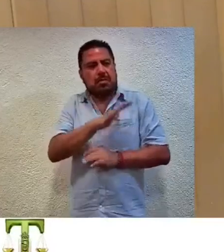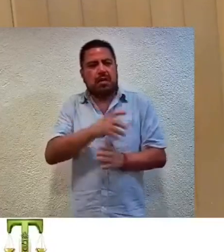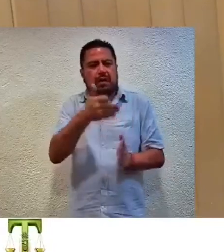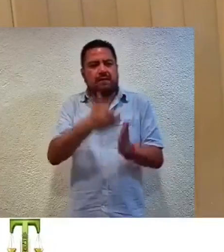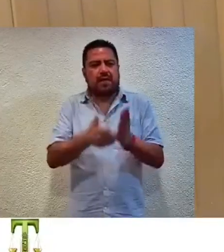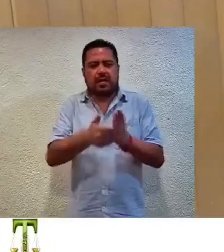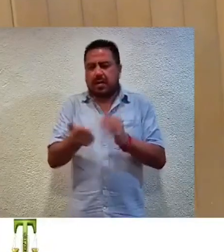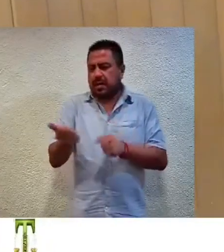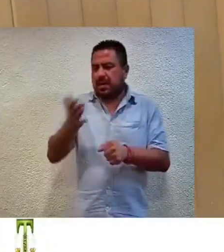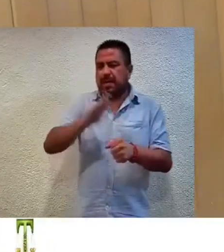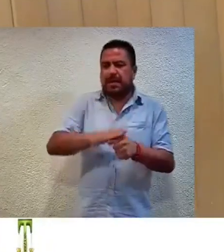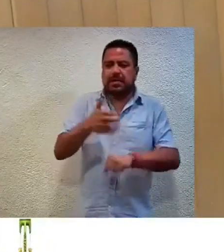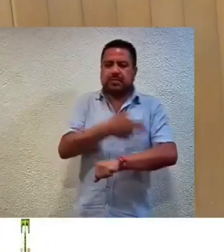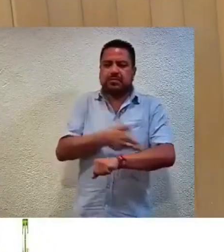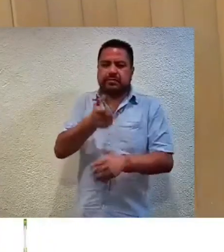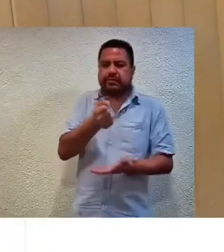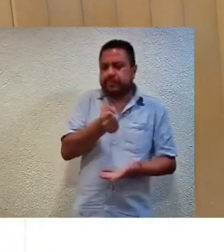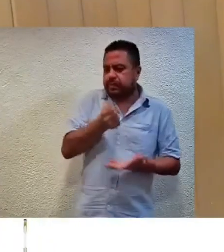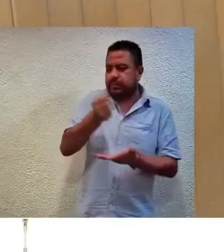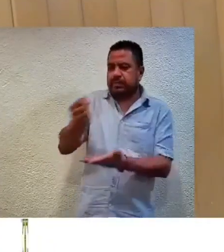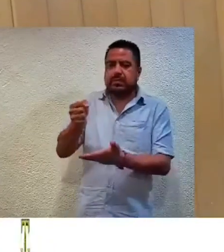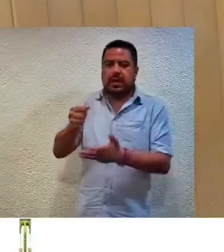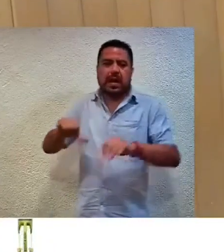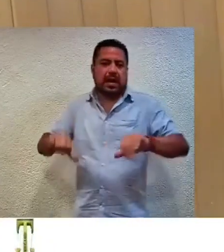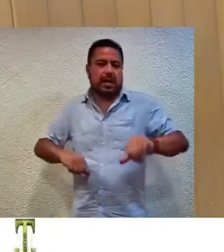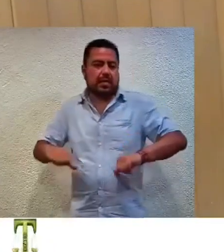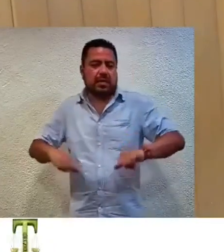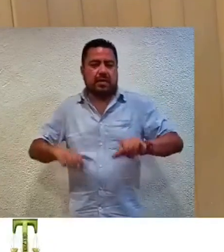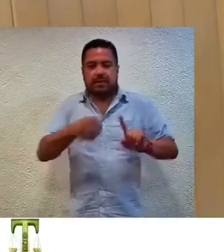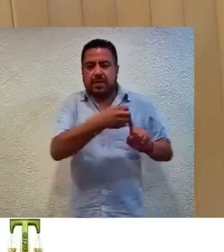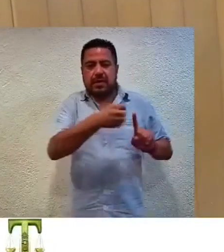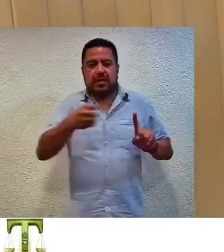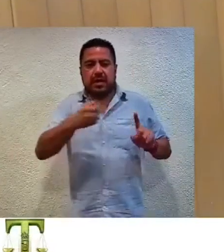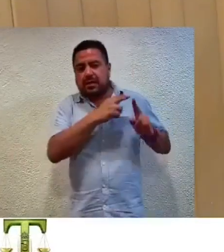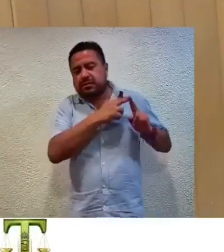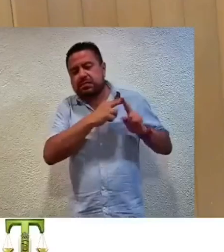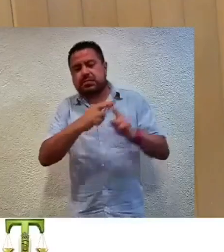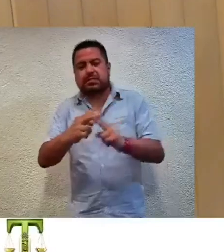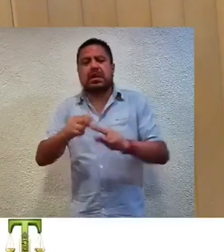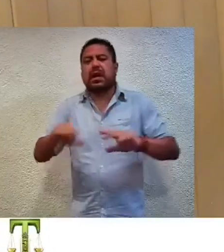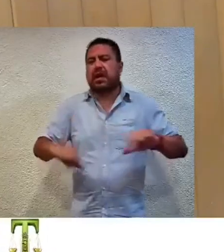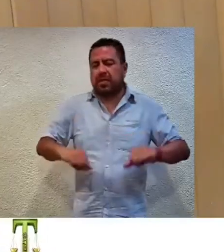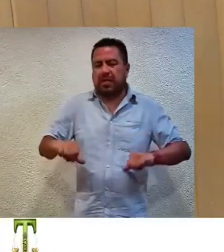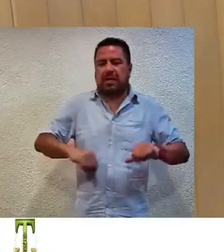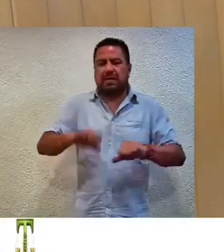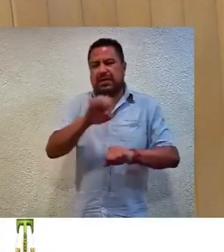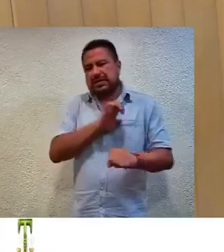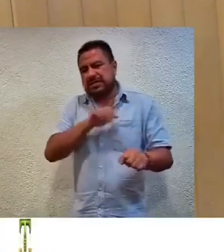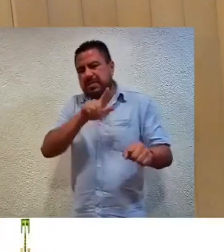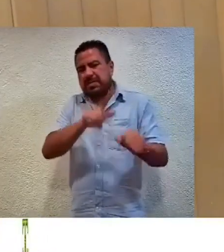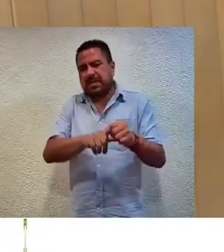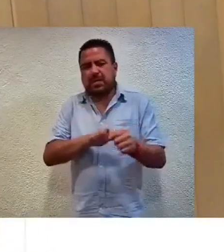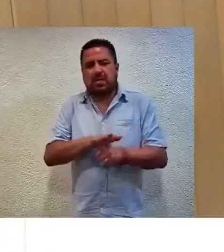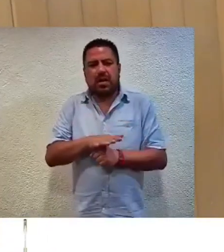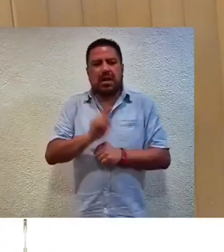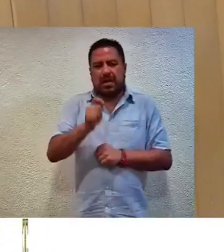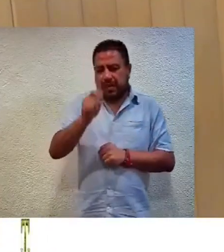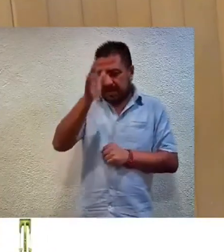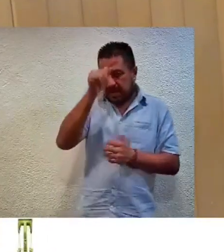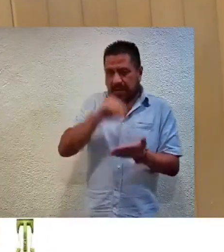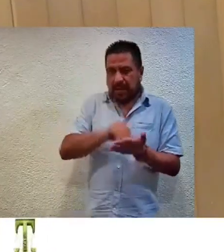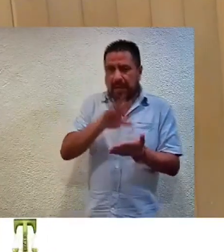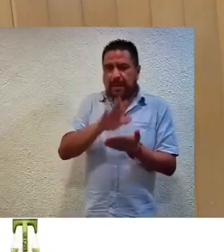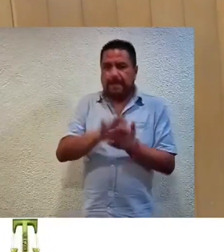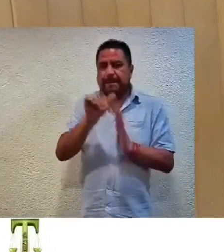de administración de prerrogativas por concepto de actividades ordinarias permanentes y actividades específicas correspondientes a los